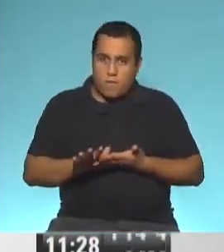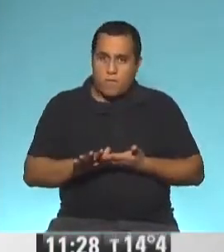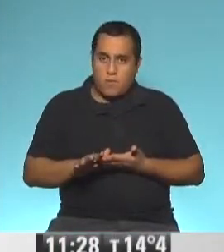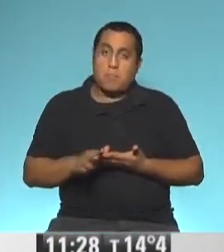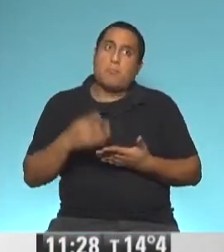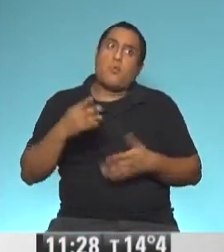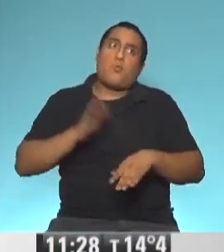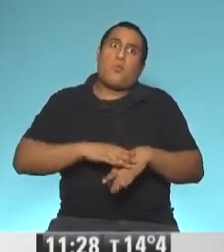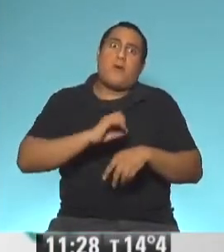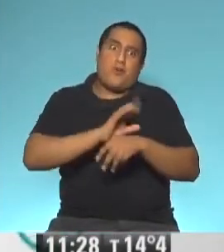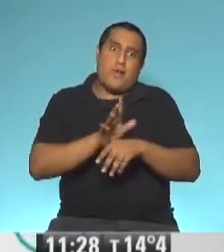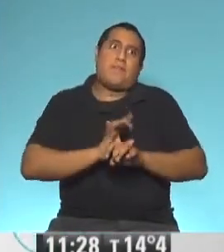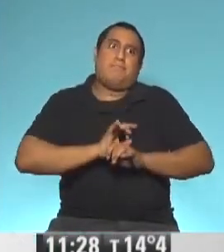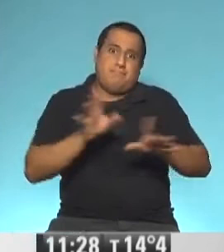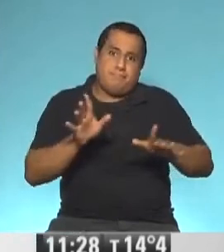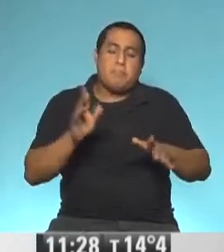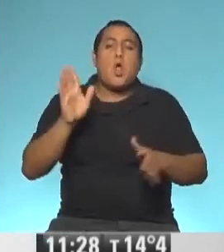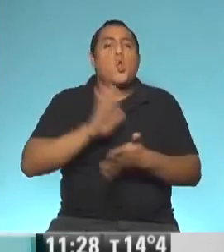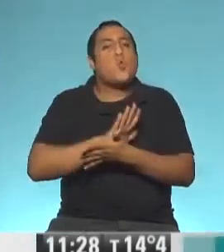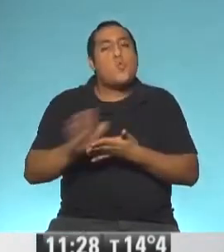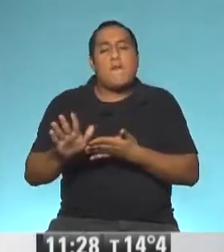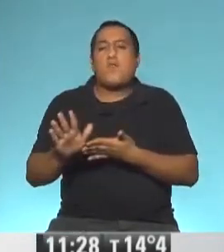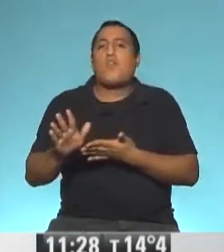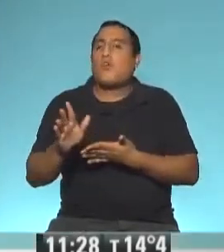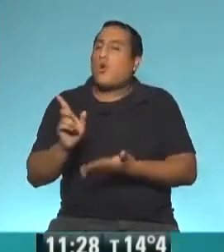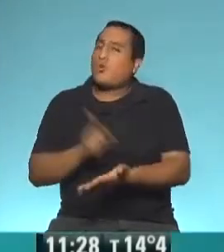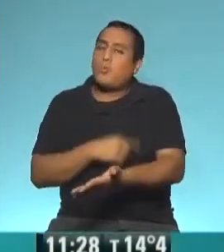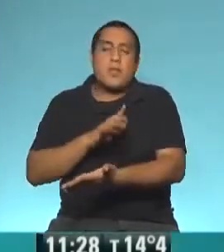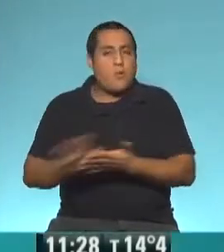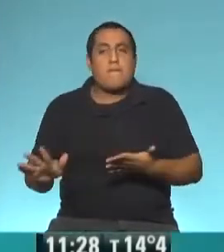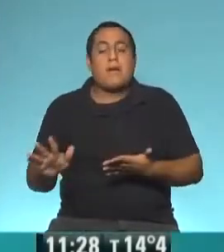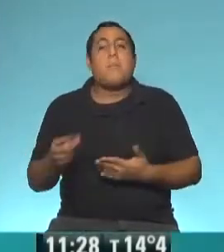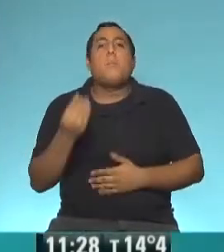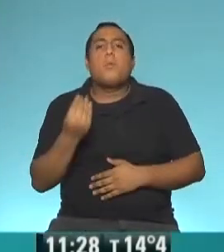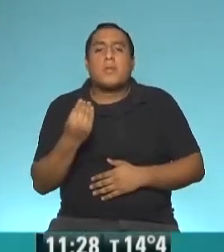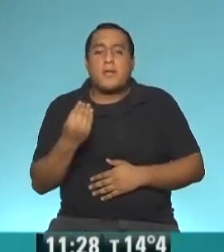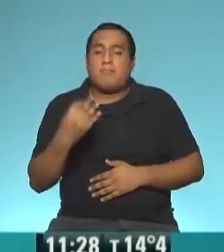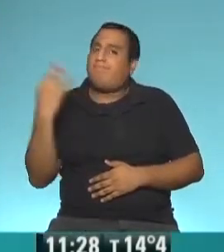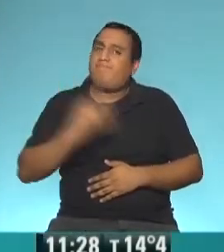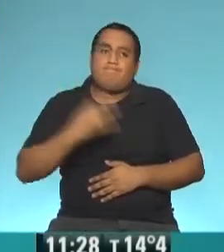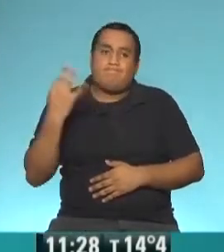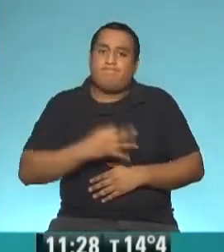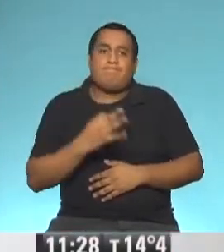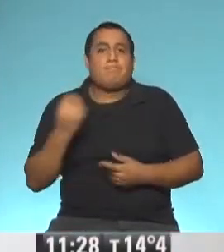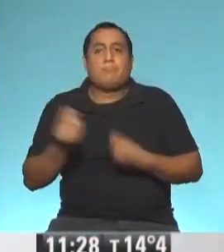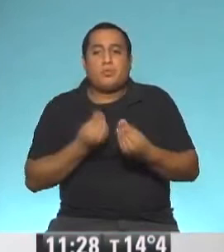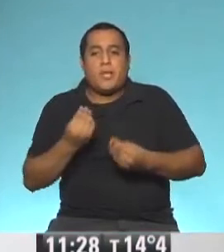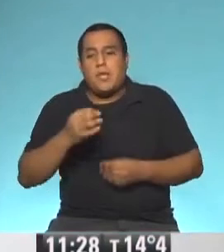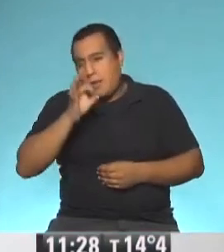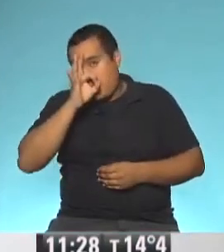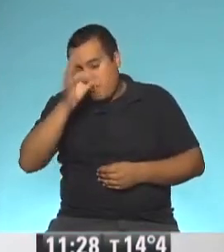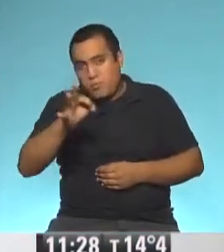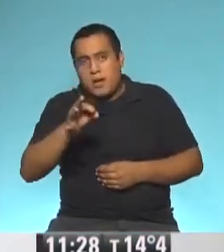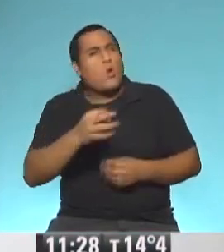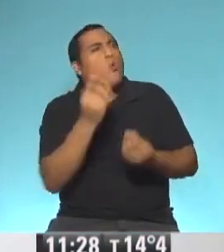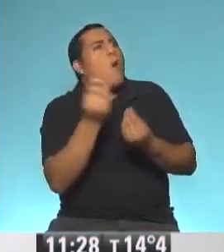virus, COVID-19. Tenemos que incorporar una nueva rutina que bienvenida sea porque es algo que nunca lo tenemos en